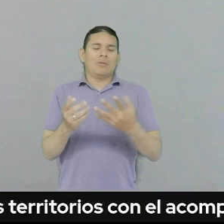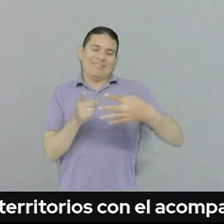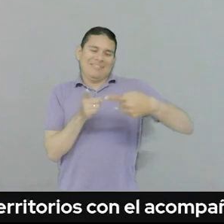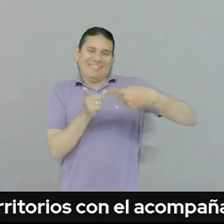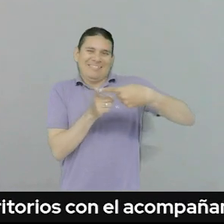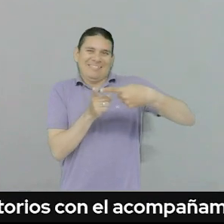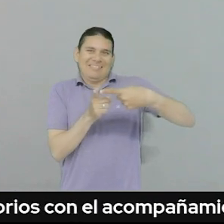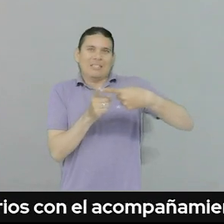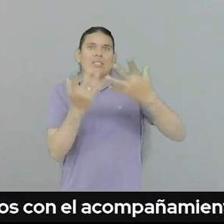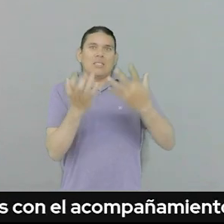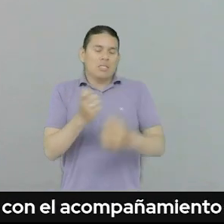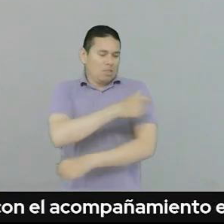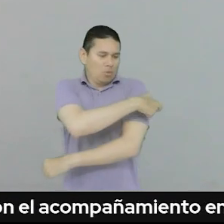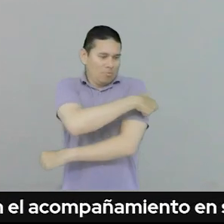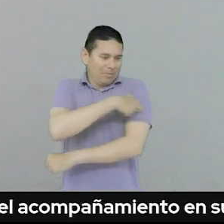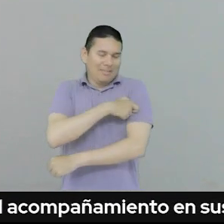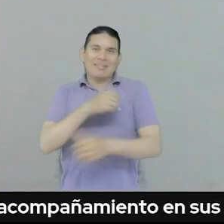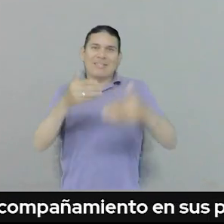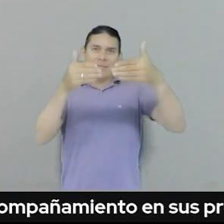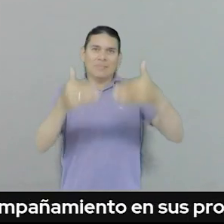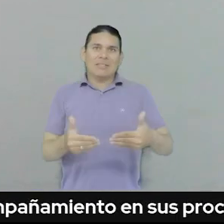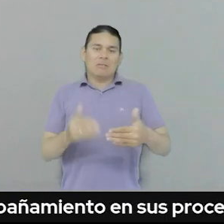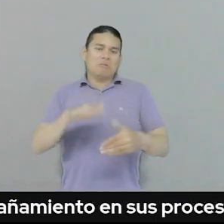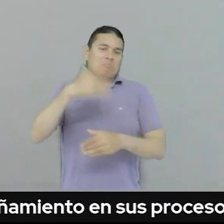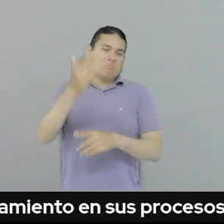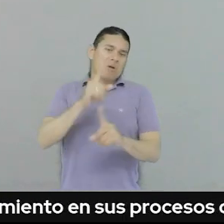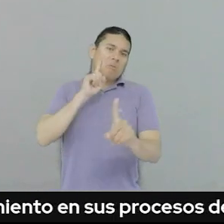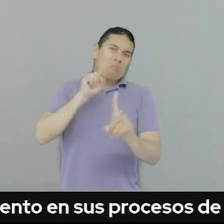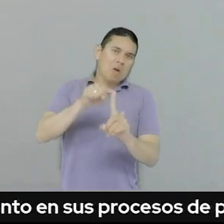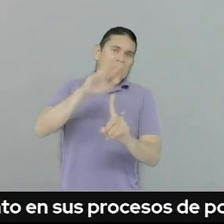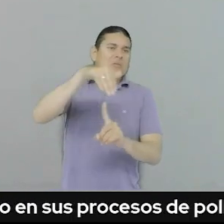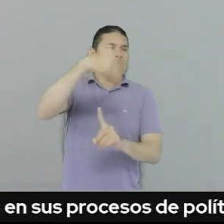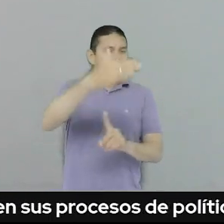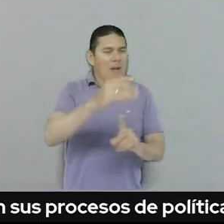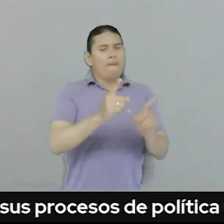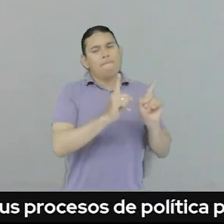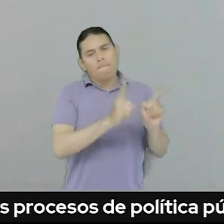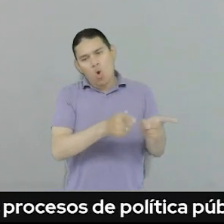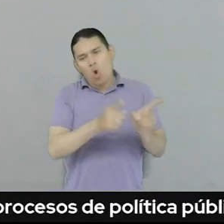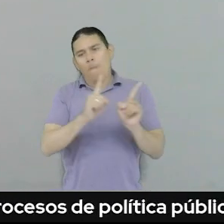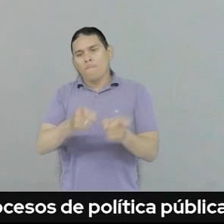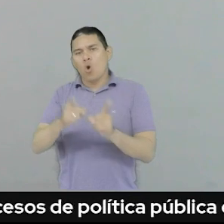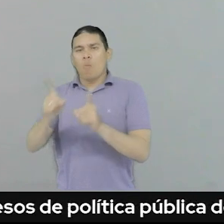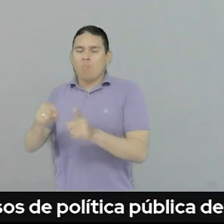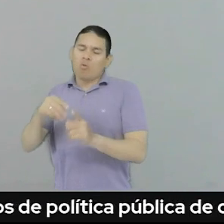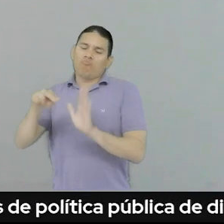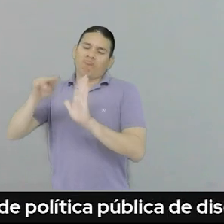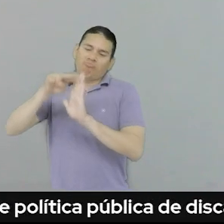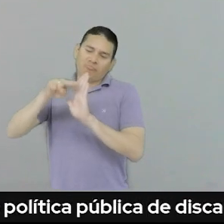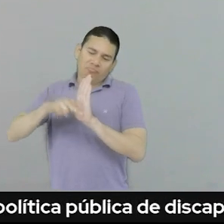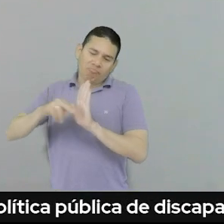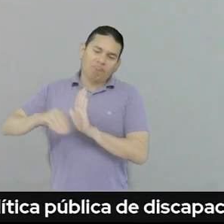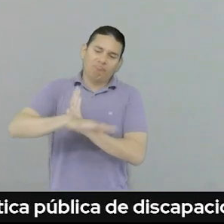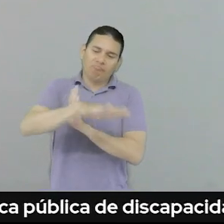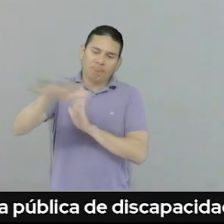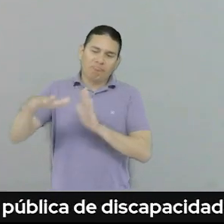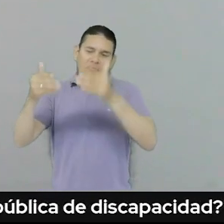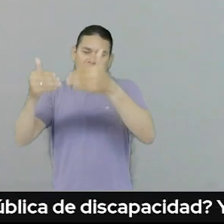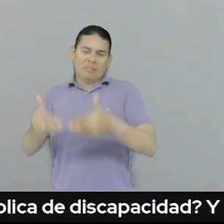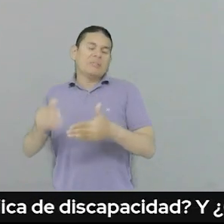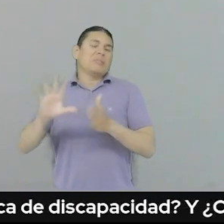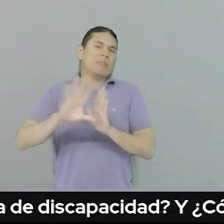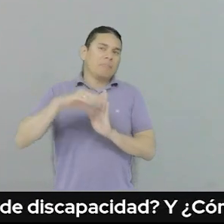conformar su comité de discapacidad para poder avanzar con la política pública de discapacidad. Entonces, está en otro momento.